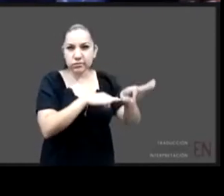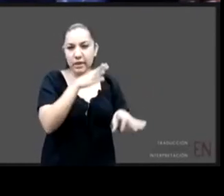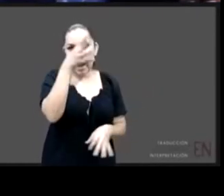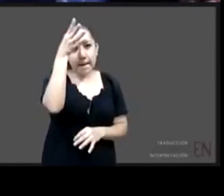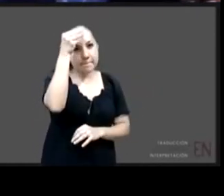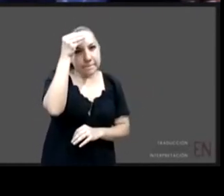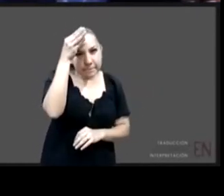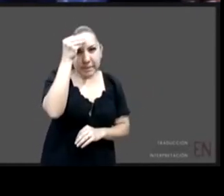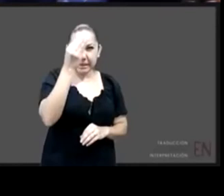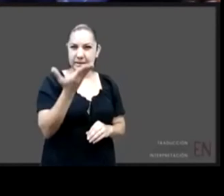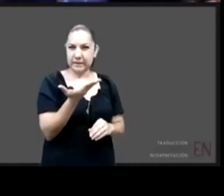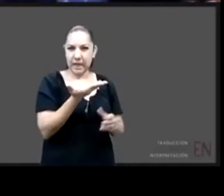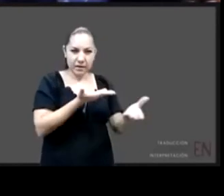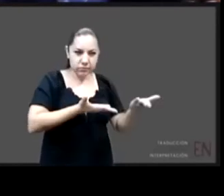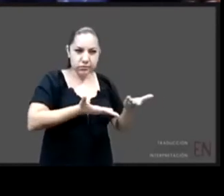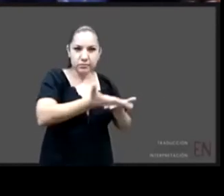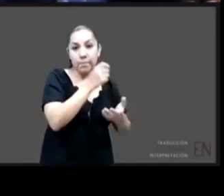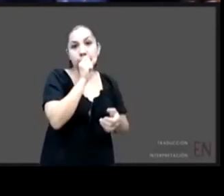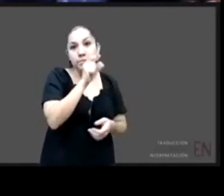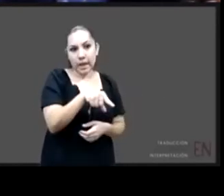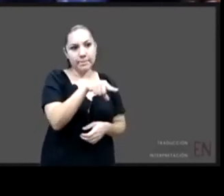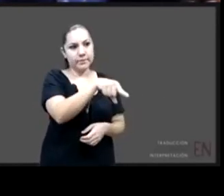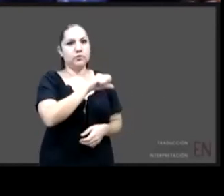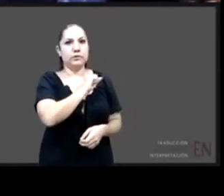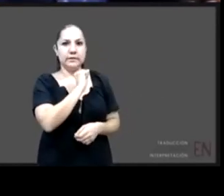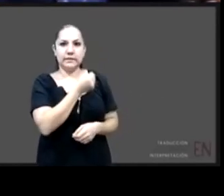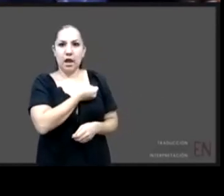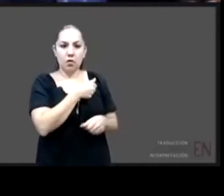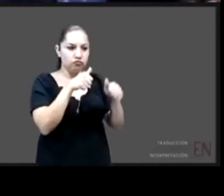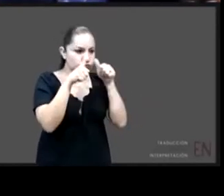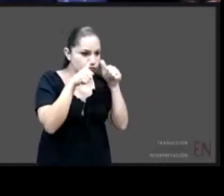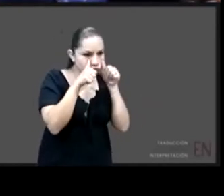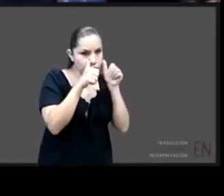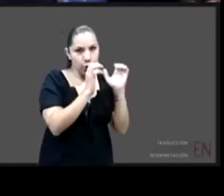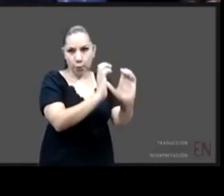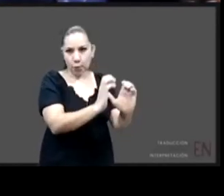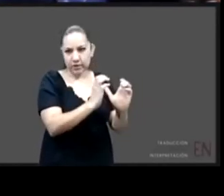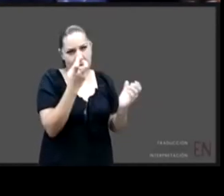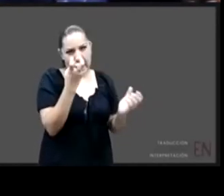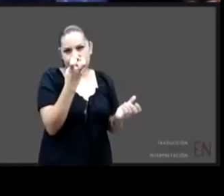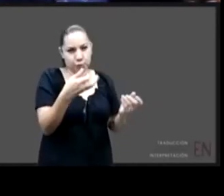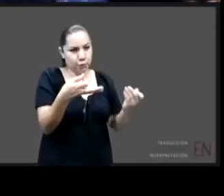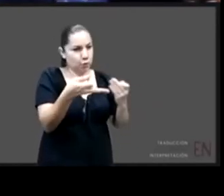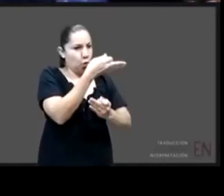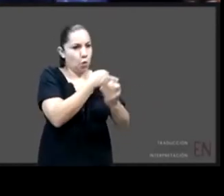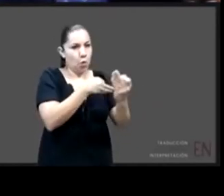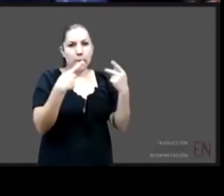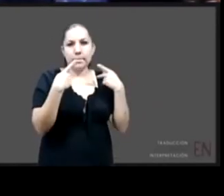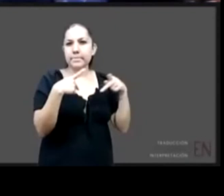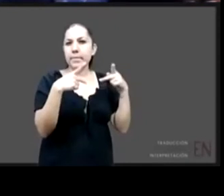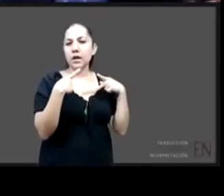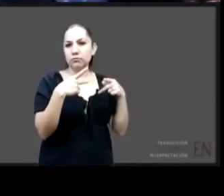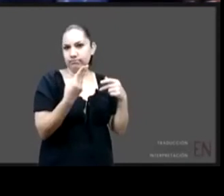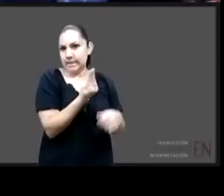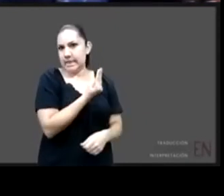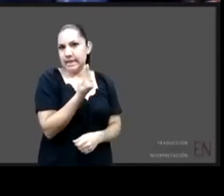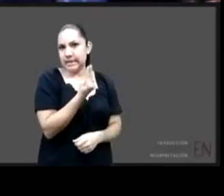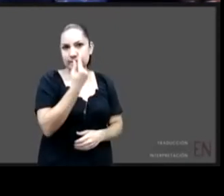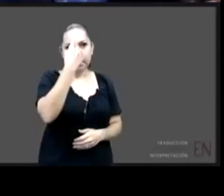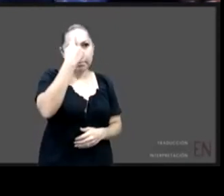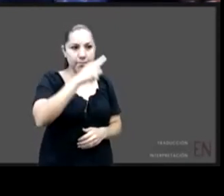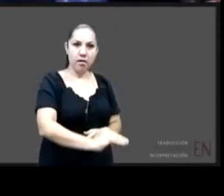también de la salud y de todas las situaciones que requiere una persona en su desarrollo, en su